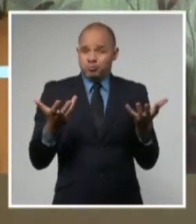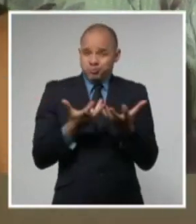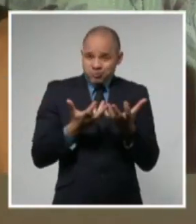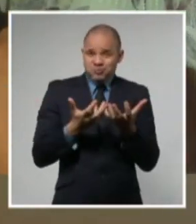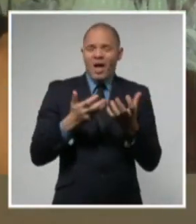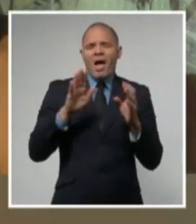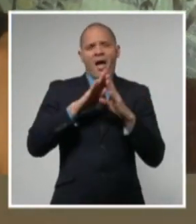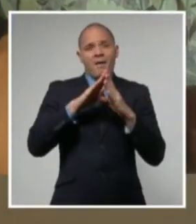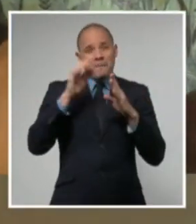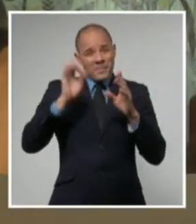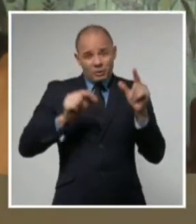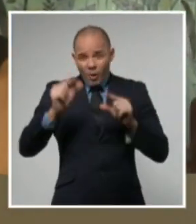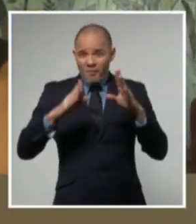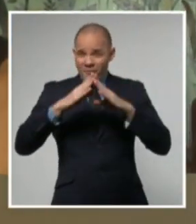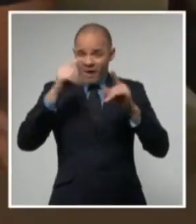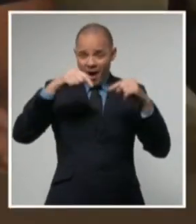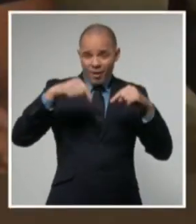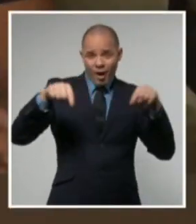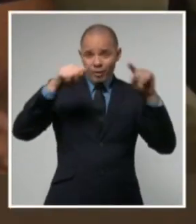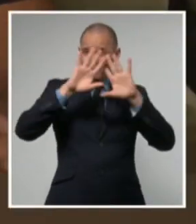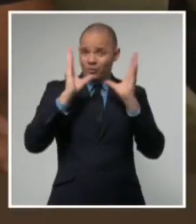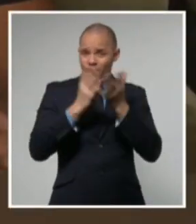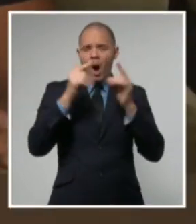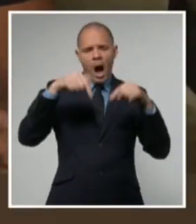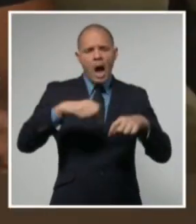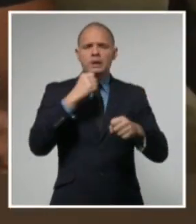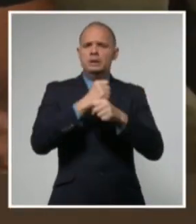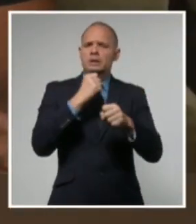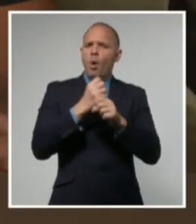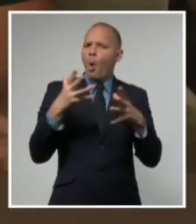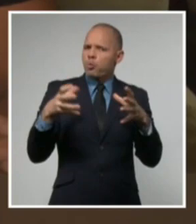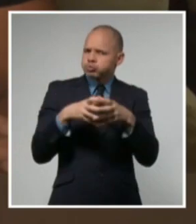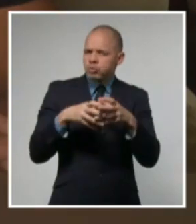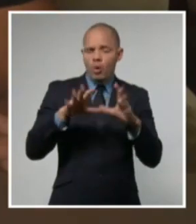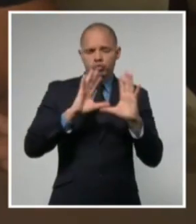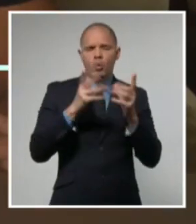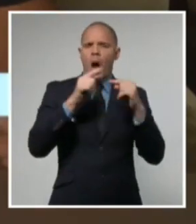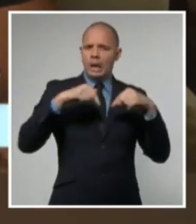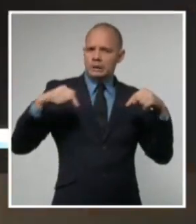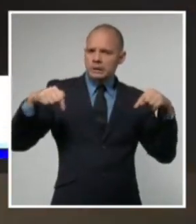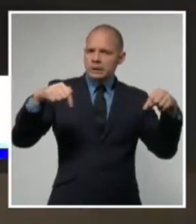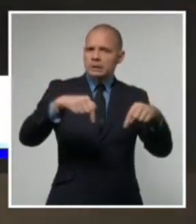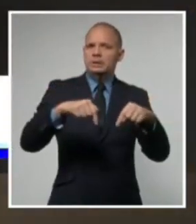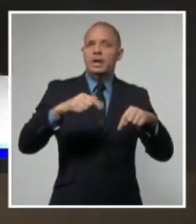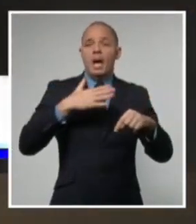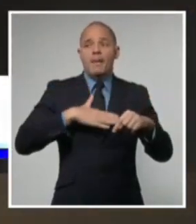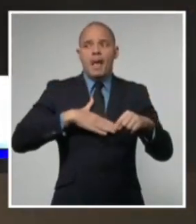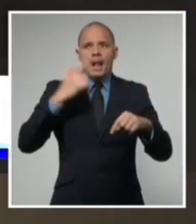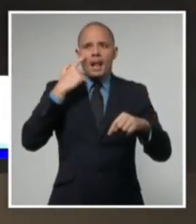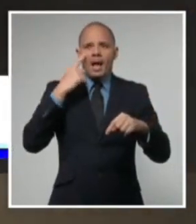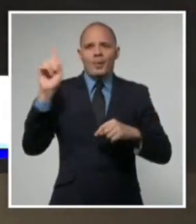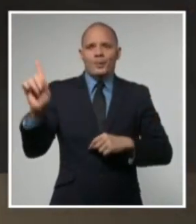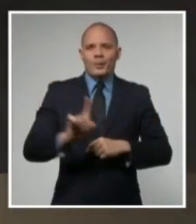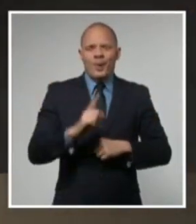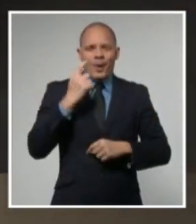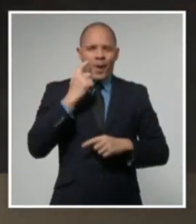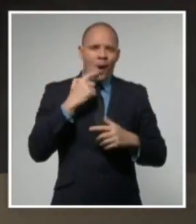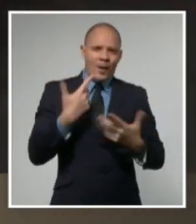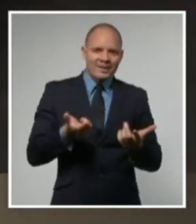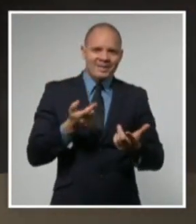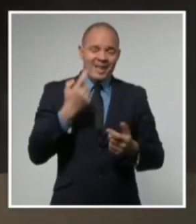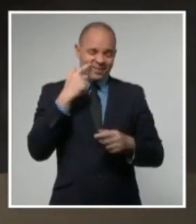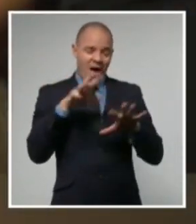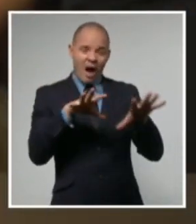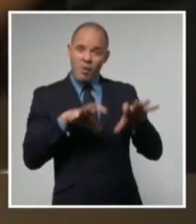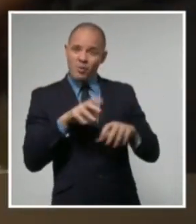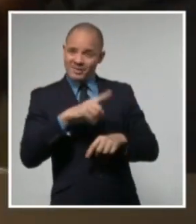vecinos y compañeros de trabajo. Estamos aquí esperando la de los más contentos aquí del mundo en la casa. Hasta Rocky, su más fiel mascota,